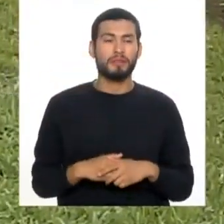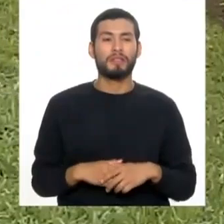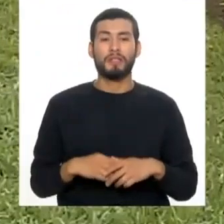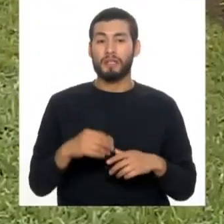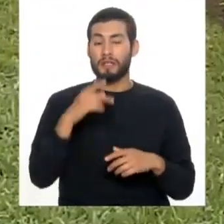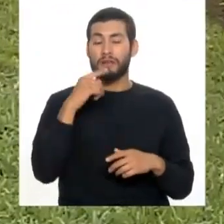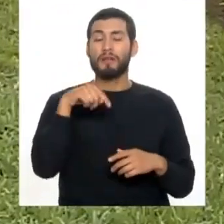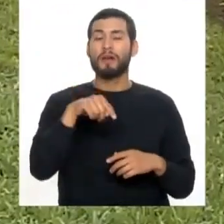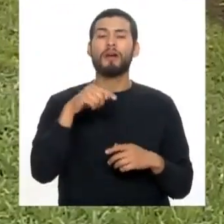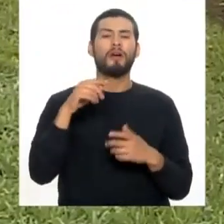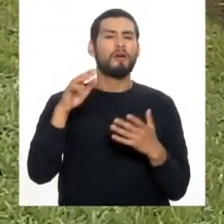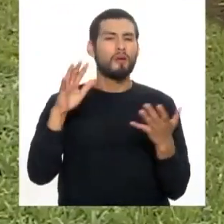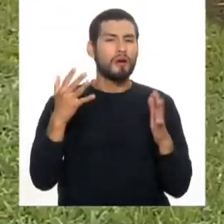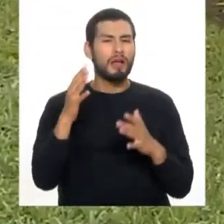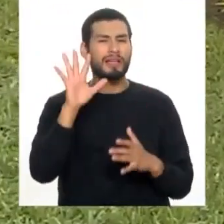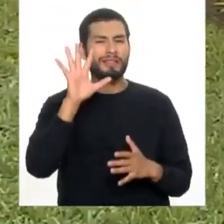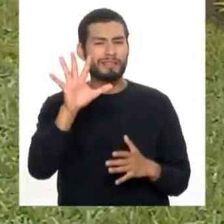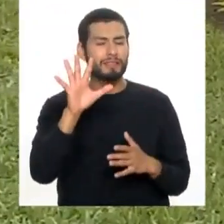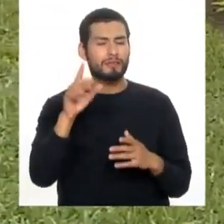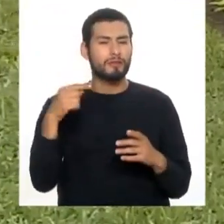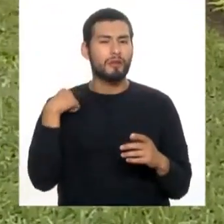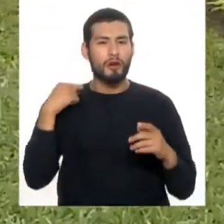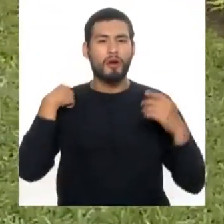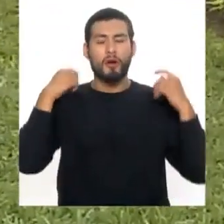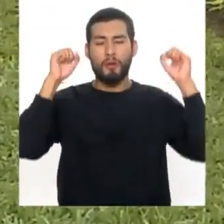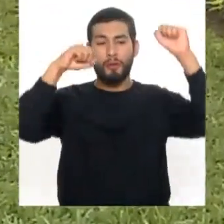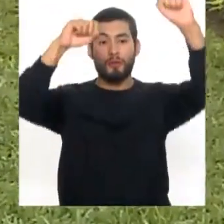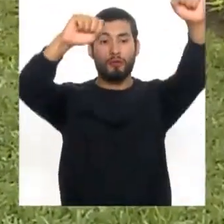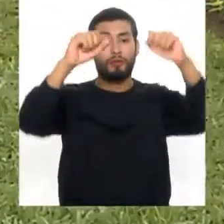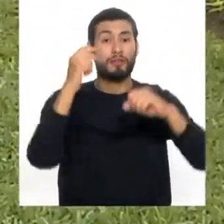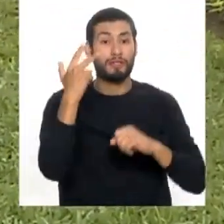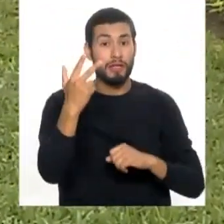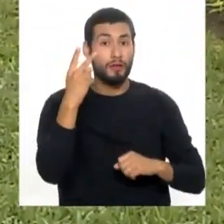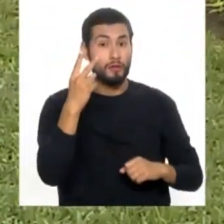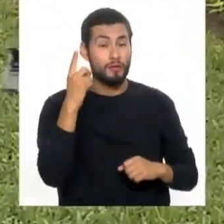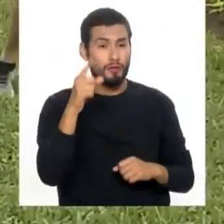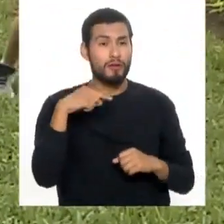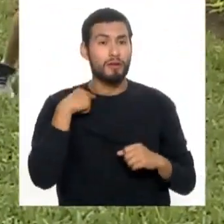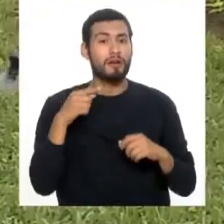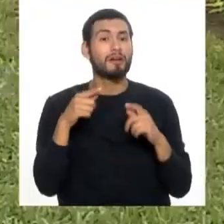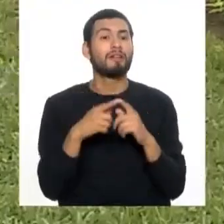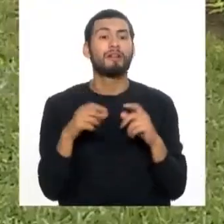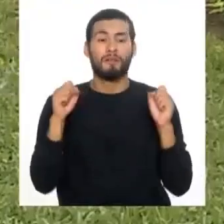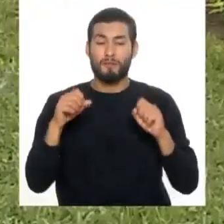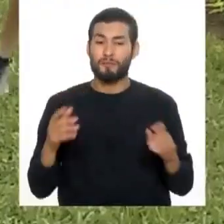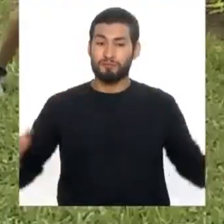Vamos de unas polichinelas, unas cinco polichinelas, ¿sí? También para activar. Tres, dos, uno. Ahora, vamos.